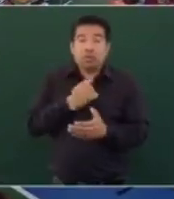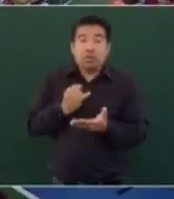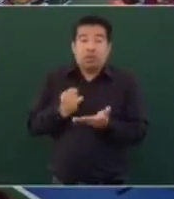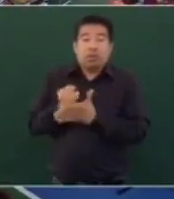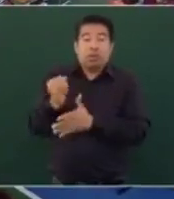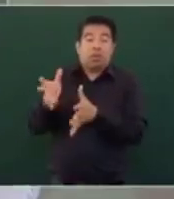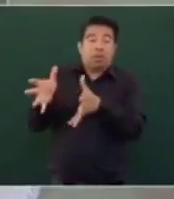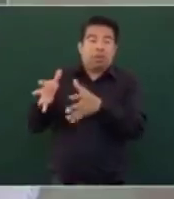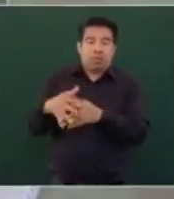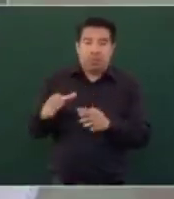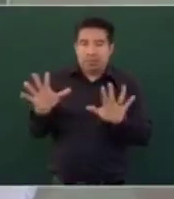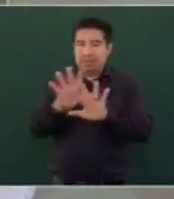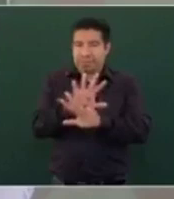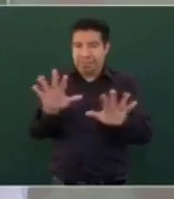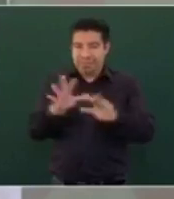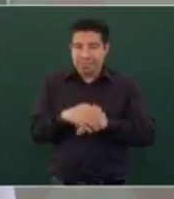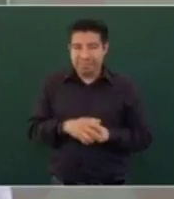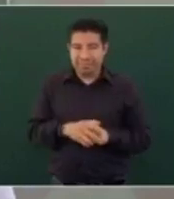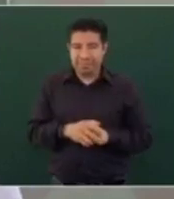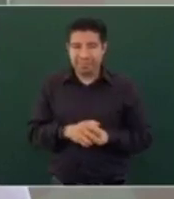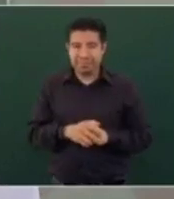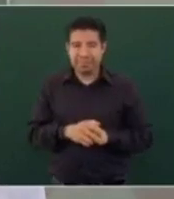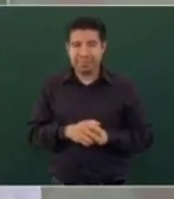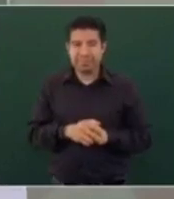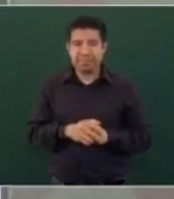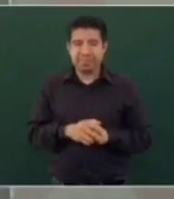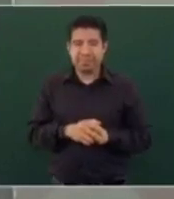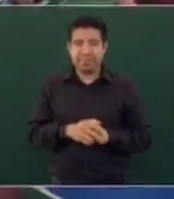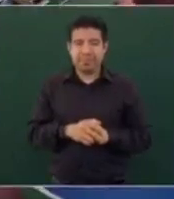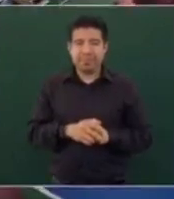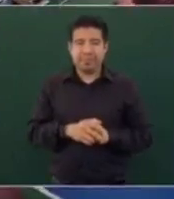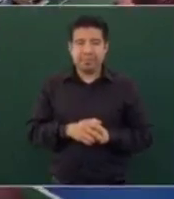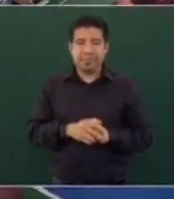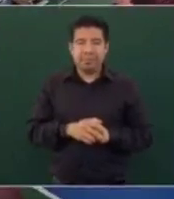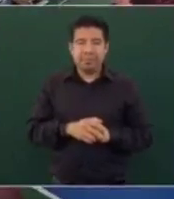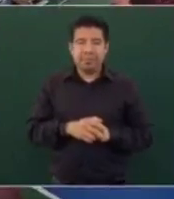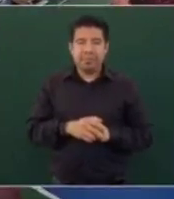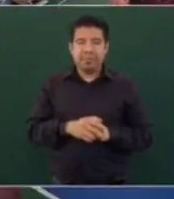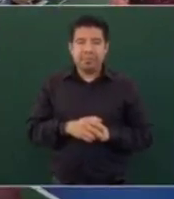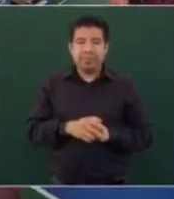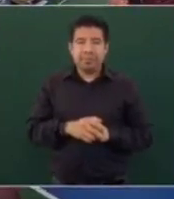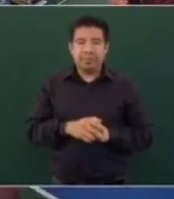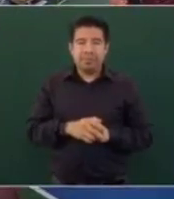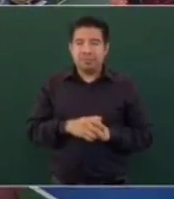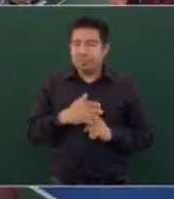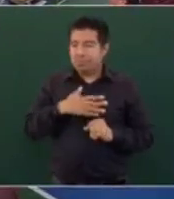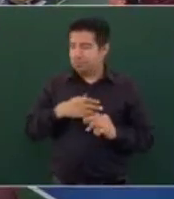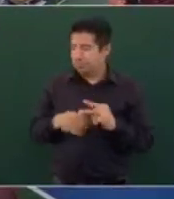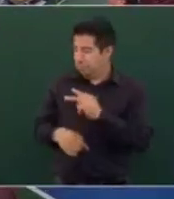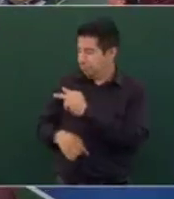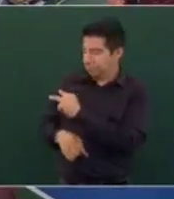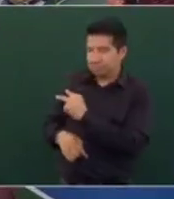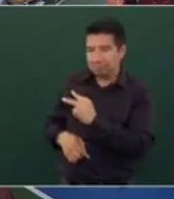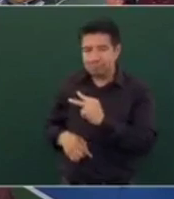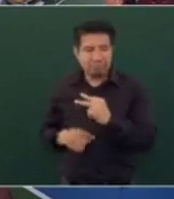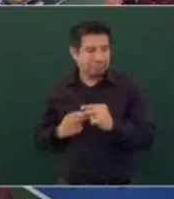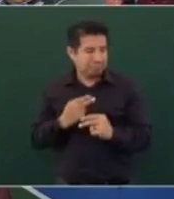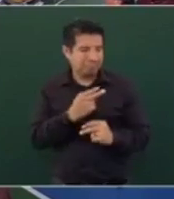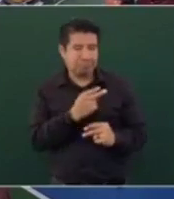buscando al tonto que les crea